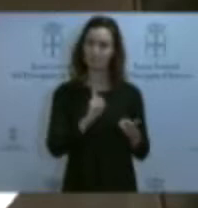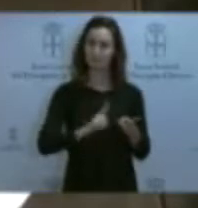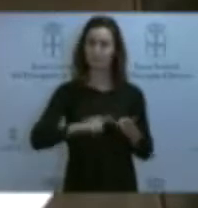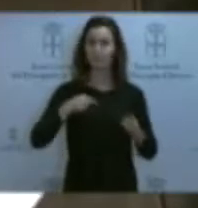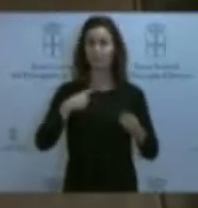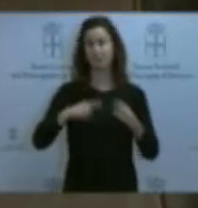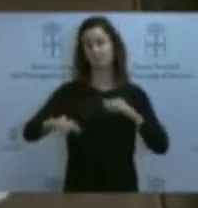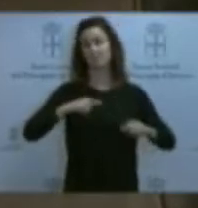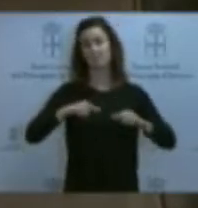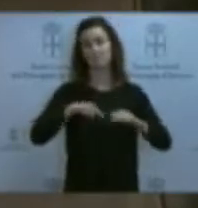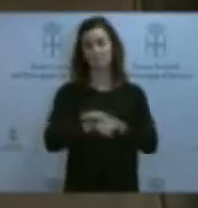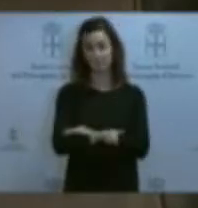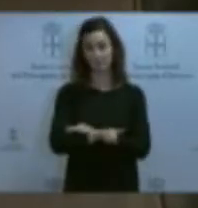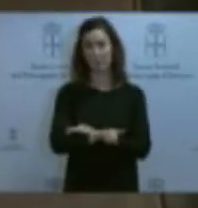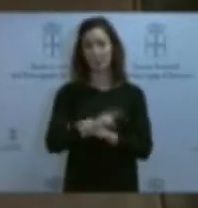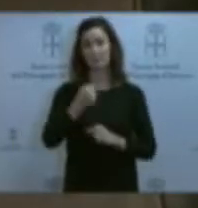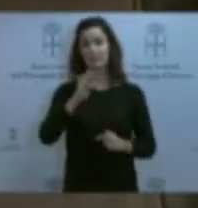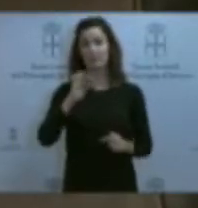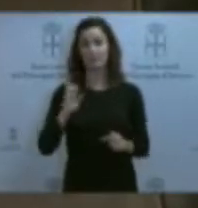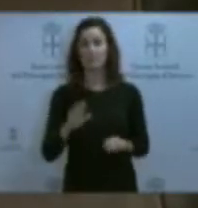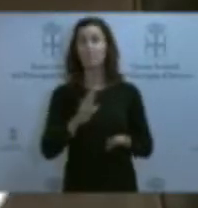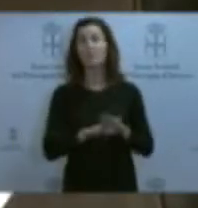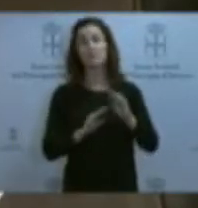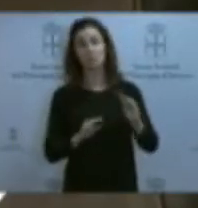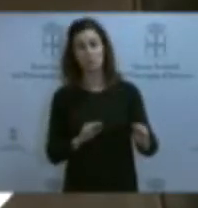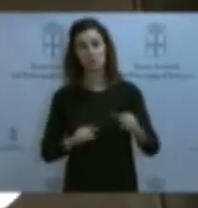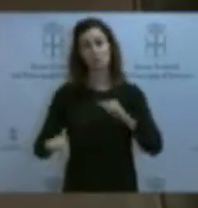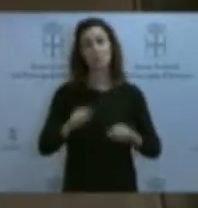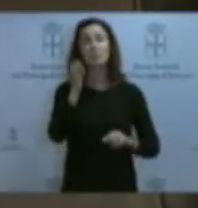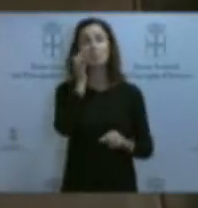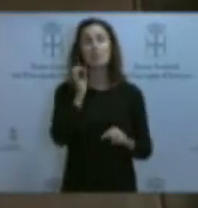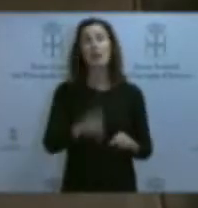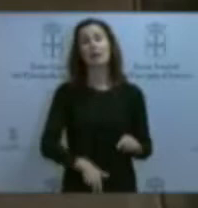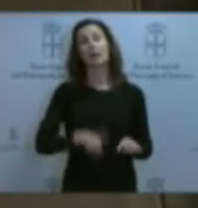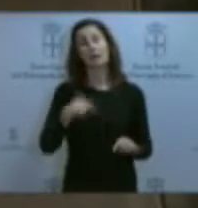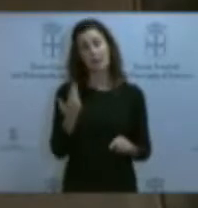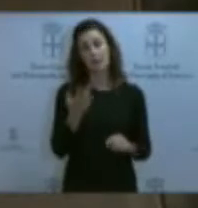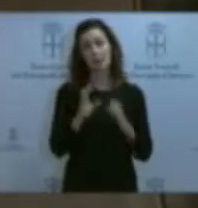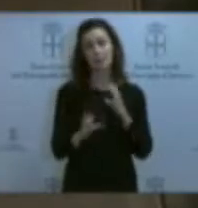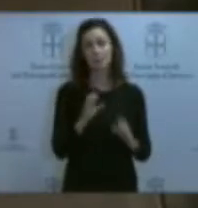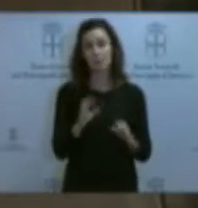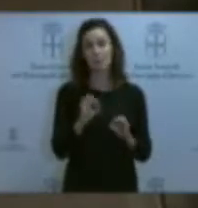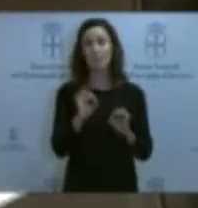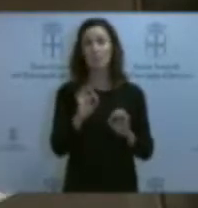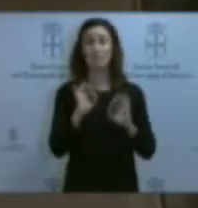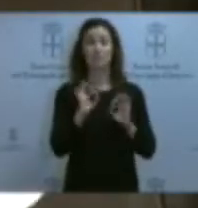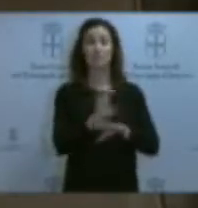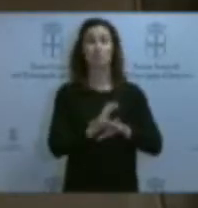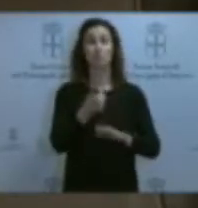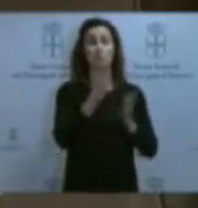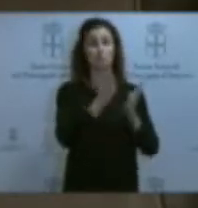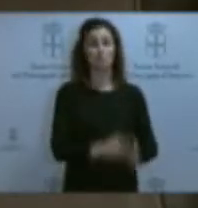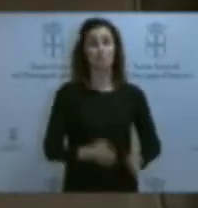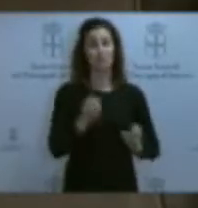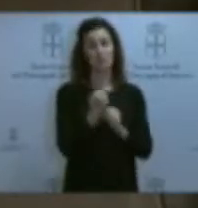Jirpa, a la directora general de telecomunicaciones y el consejero de Empleo, Industria y Turismo, todos ellos dimitidos